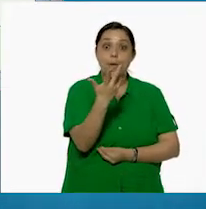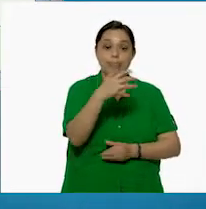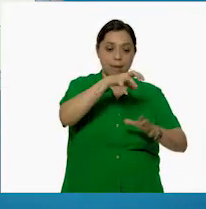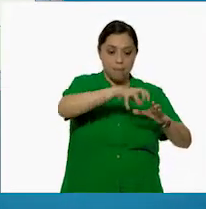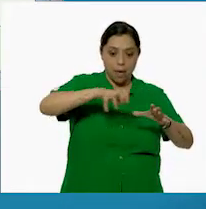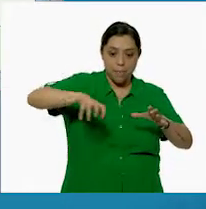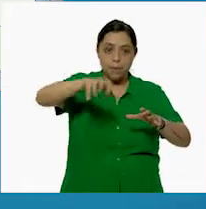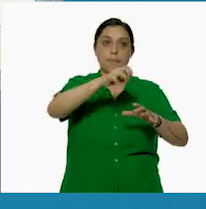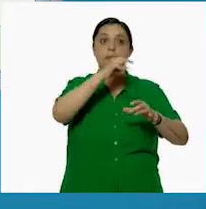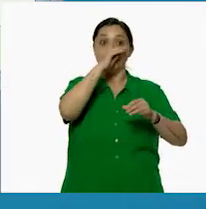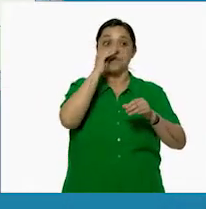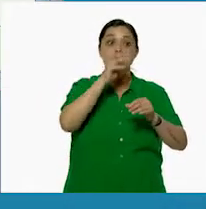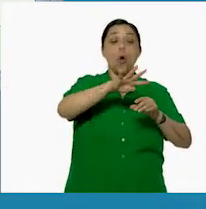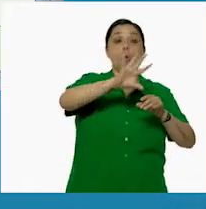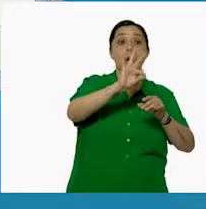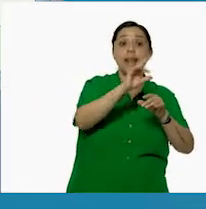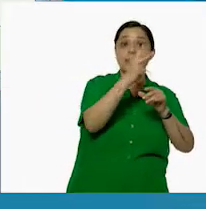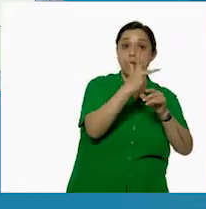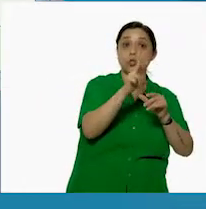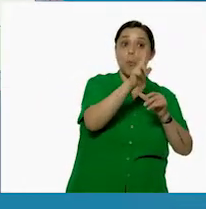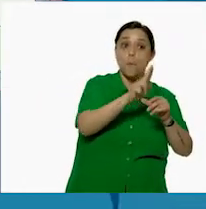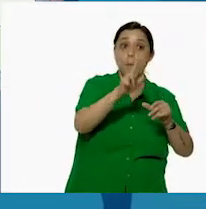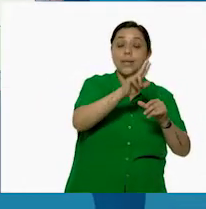48. Y el miércoles, 42.